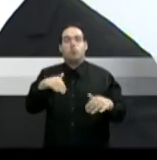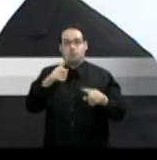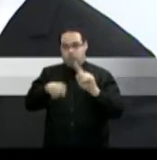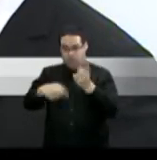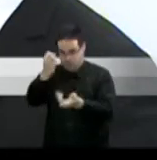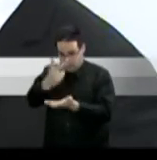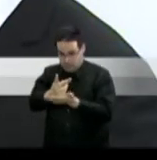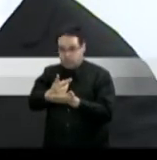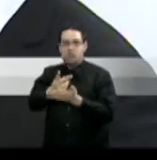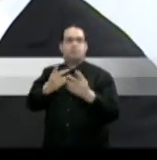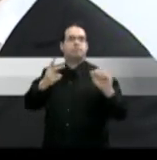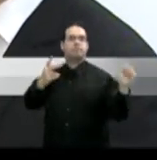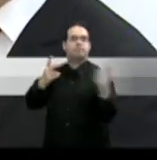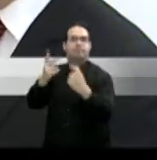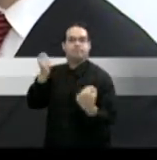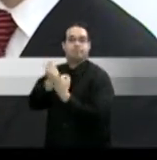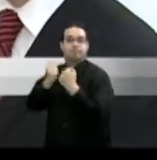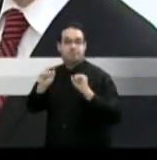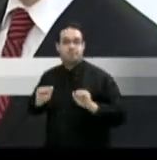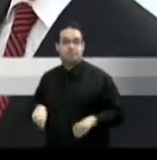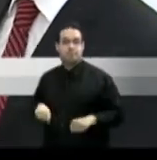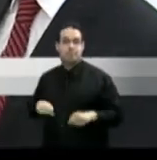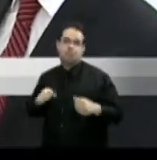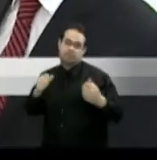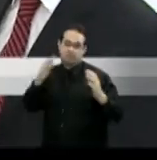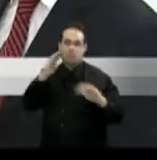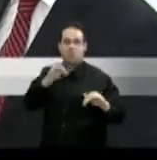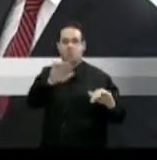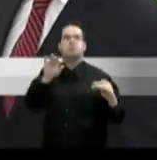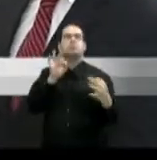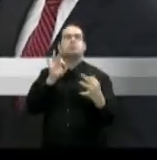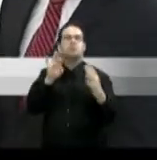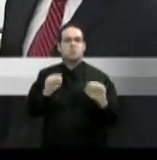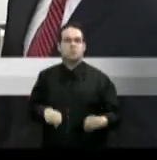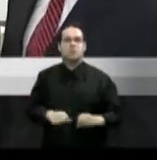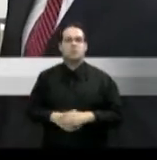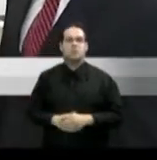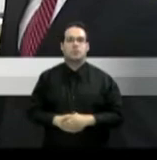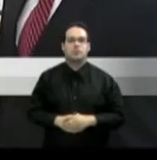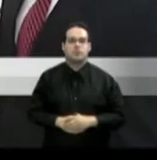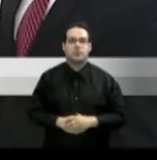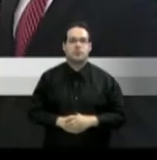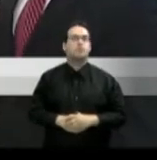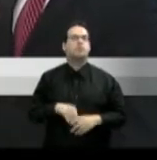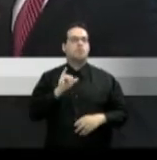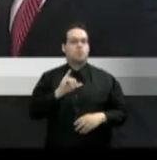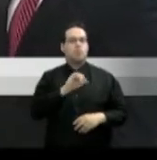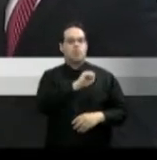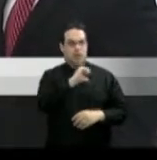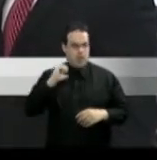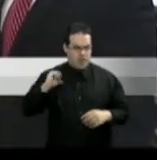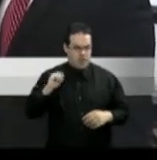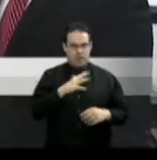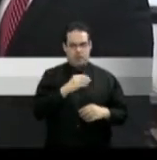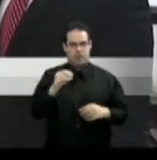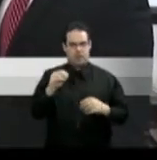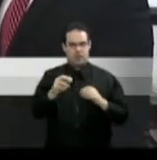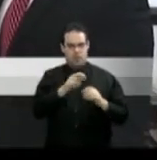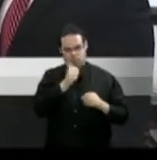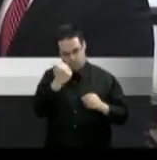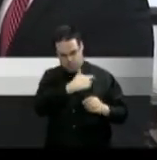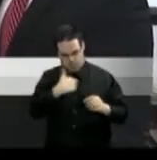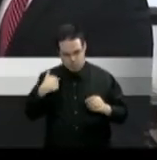todos los puertorriqueños durante el día de ayer muchos senadores representantes hasta alcaldes estuvieron en la fortaleza pero